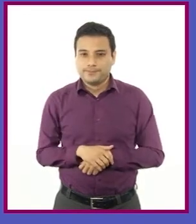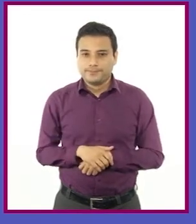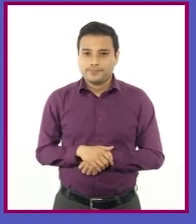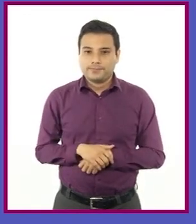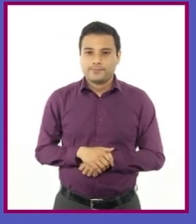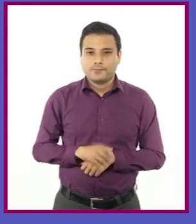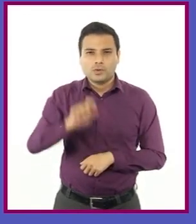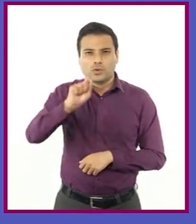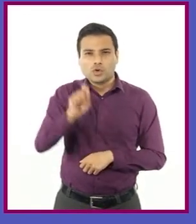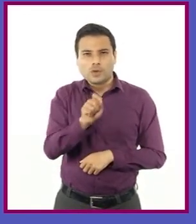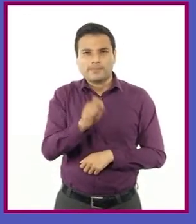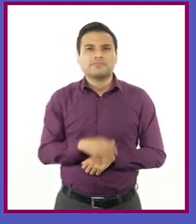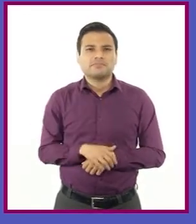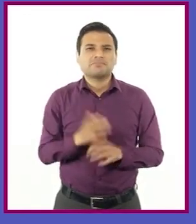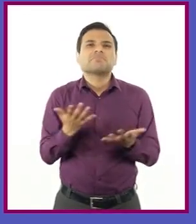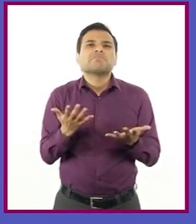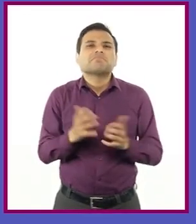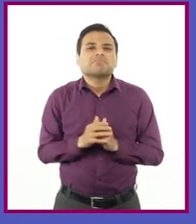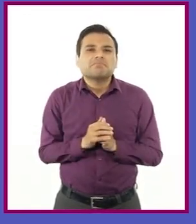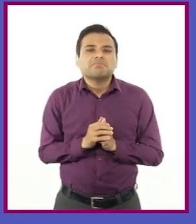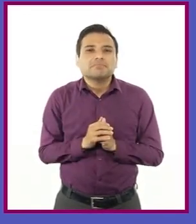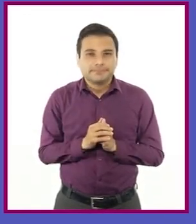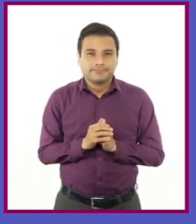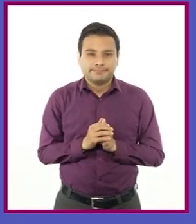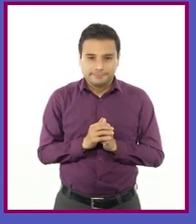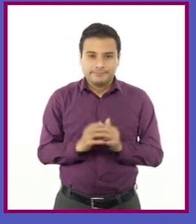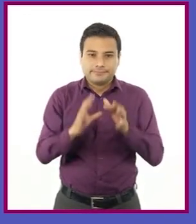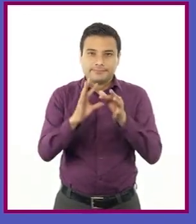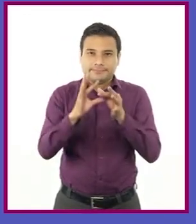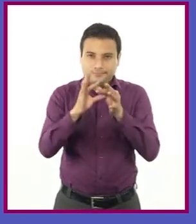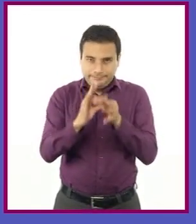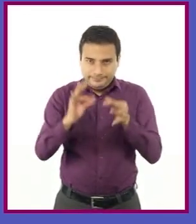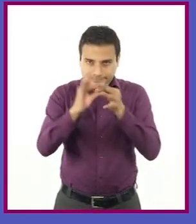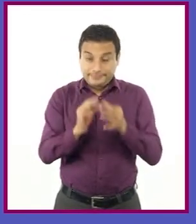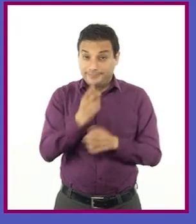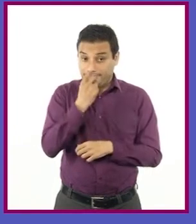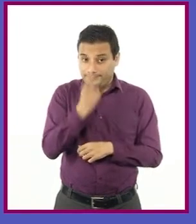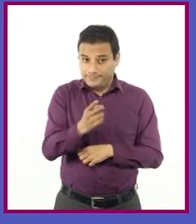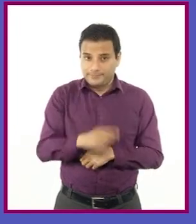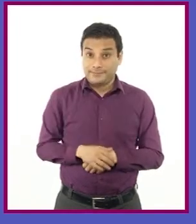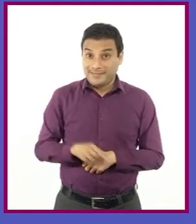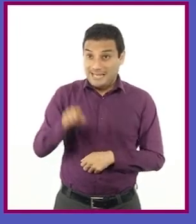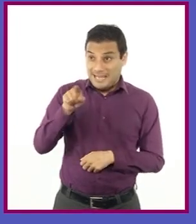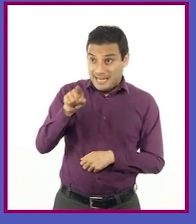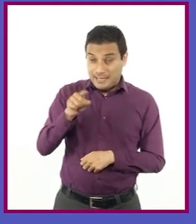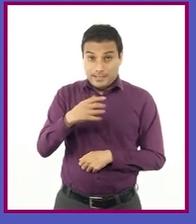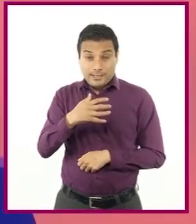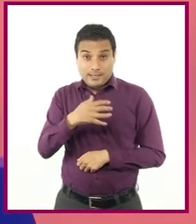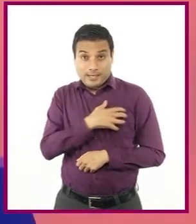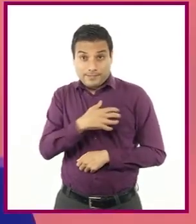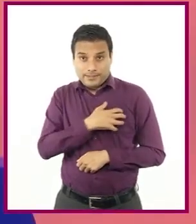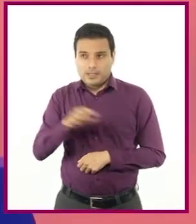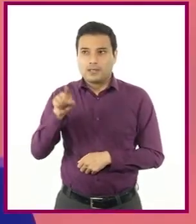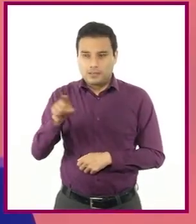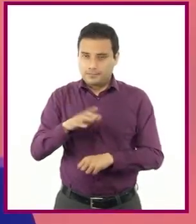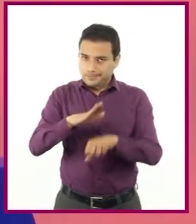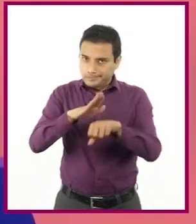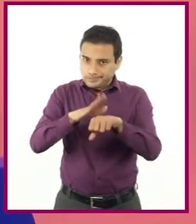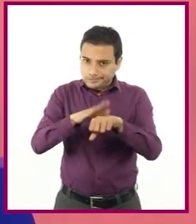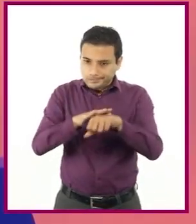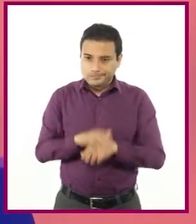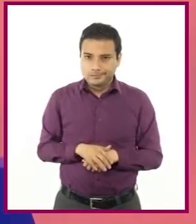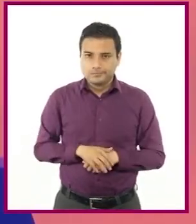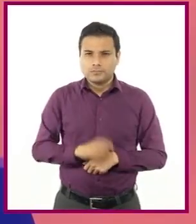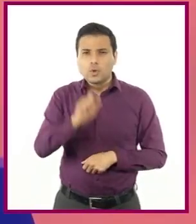precisión a algo dicho. En este caso, aclara que es el capitán del juego quien emite la advertencia verbal. El punto y coma